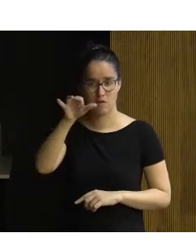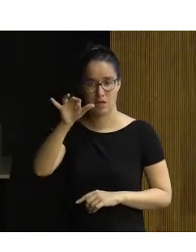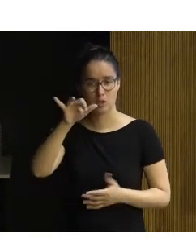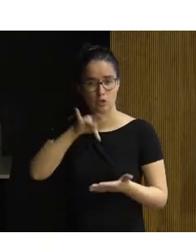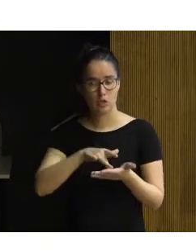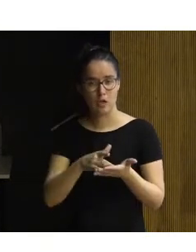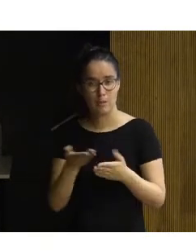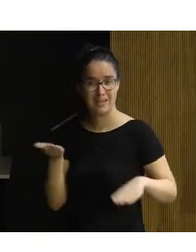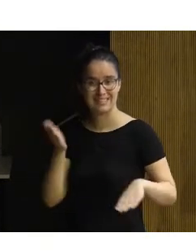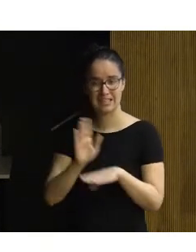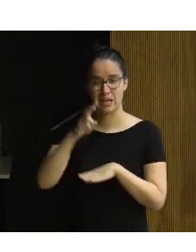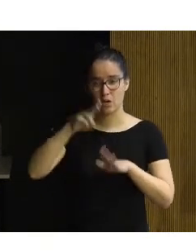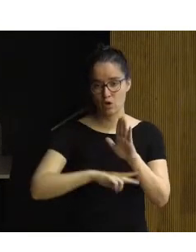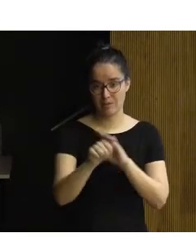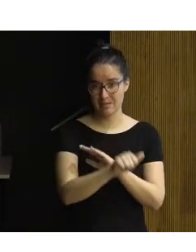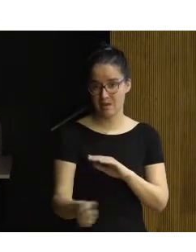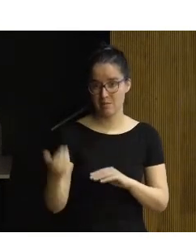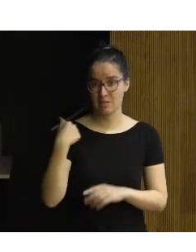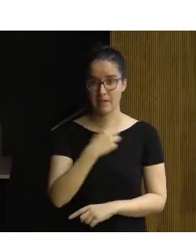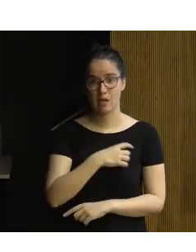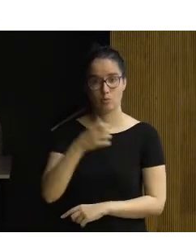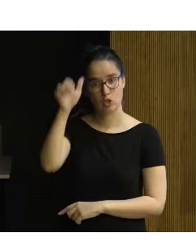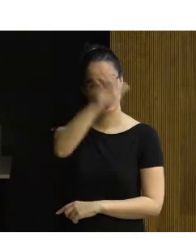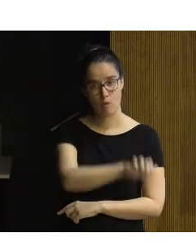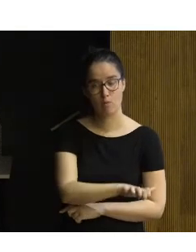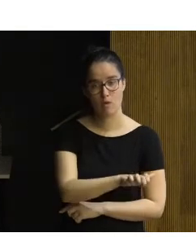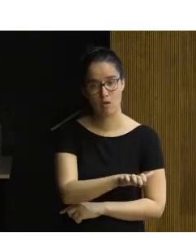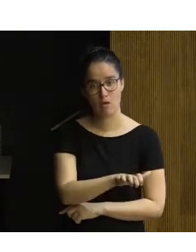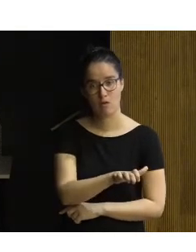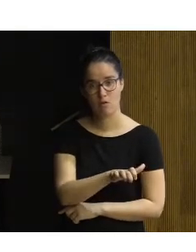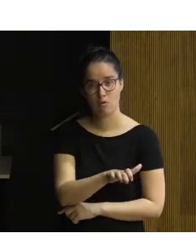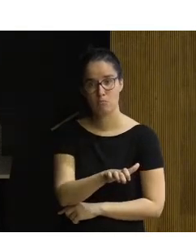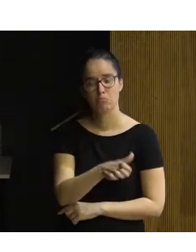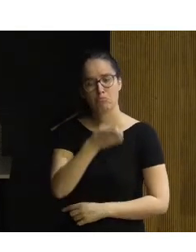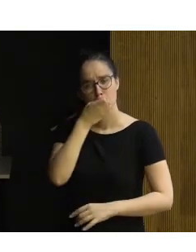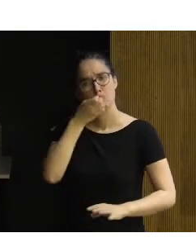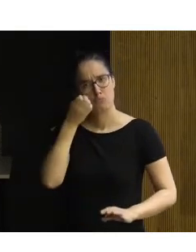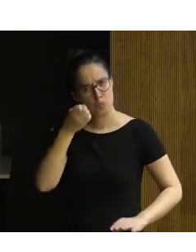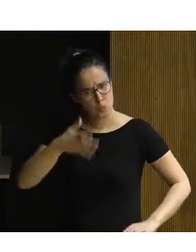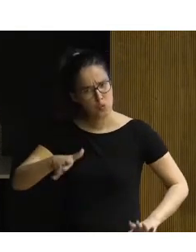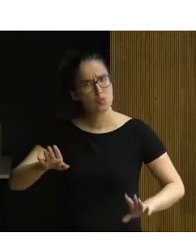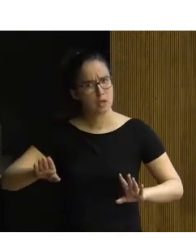ocasión de presentar esta norma la semana pasada en la Comisión Europea, con muy buen acogimiento